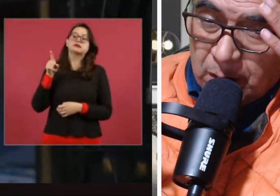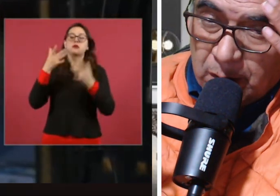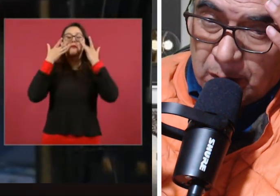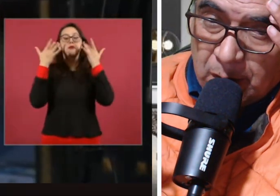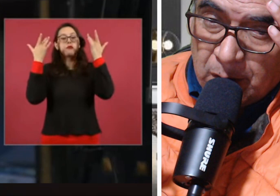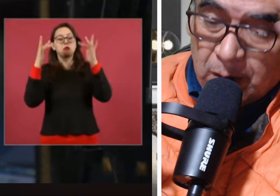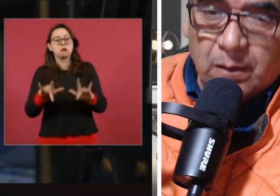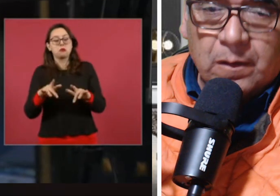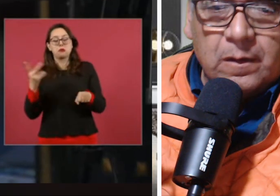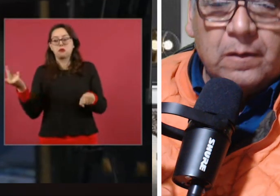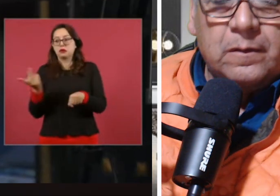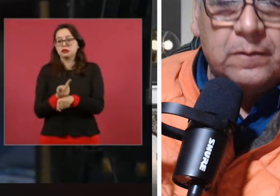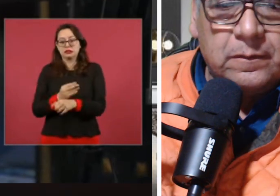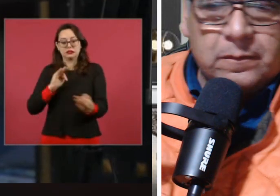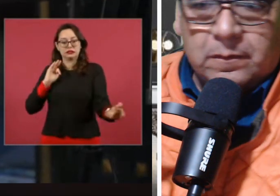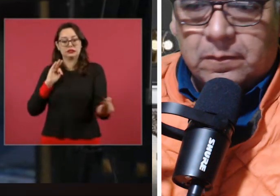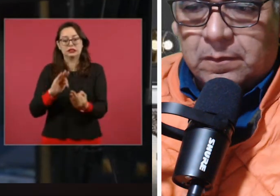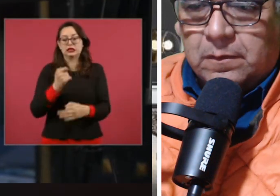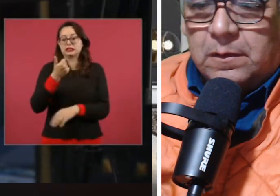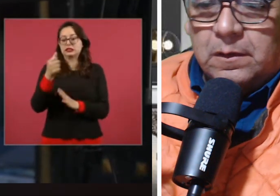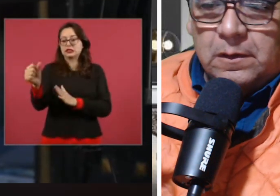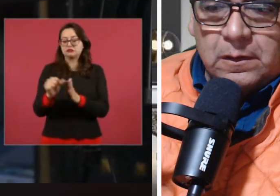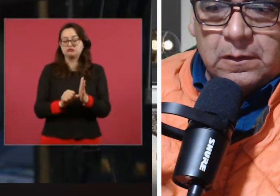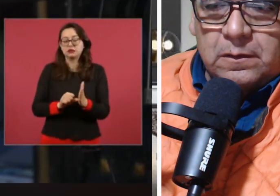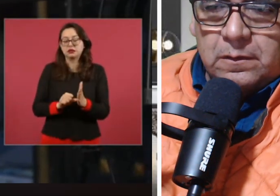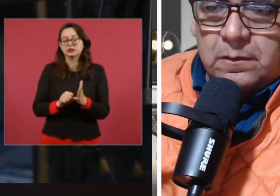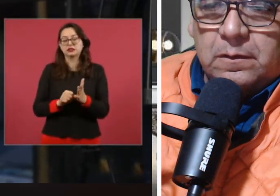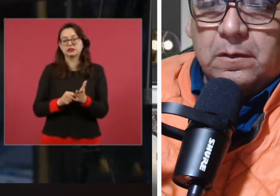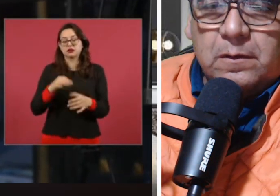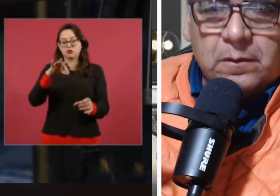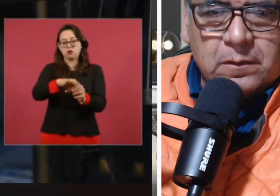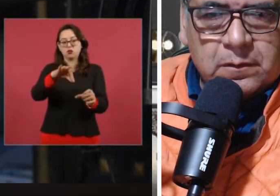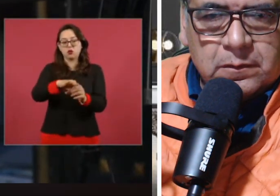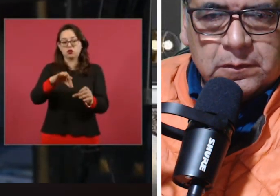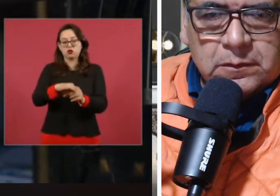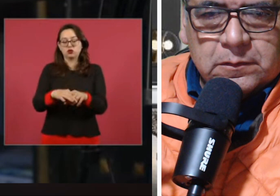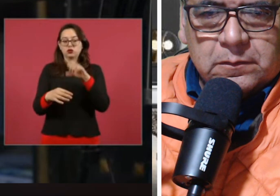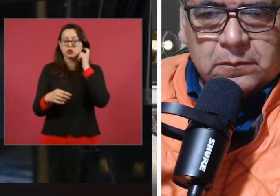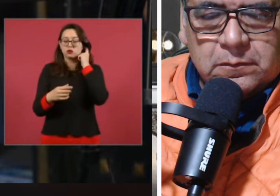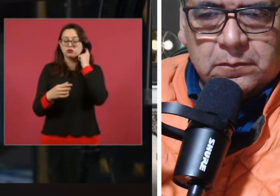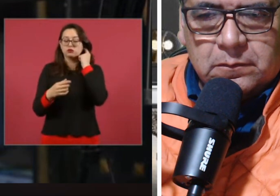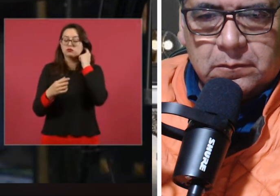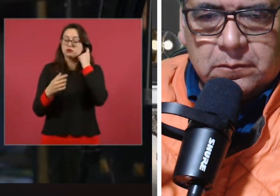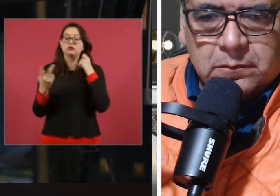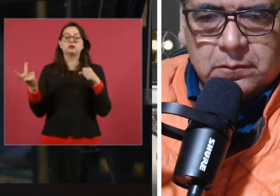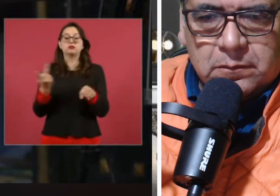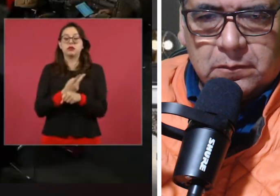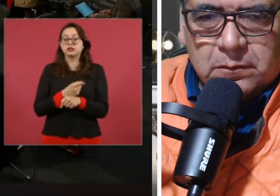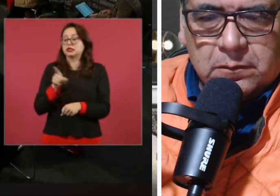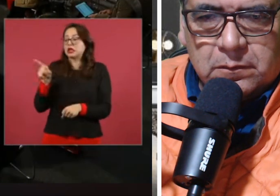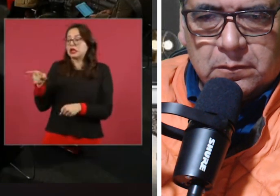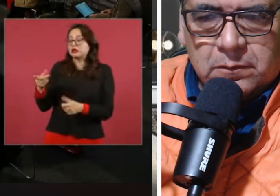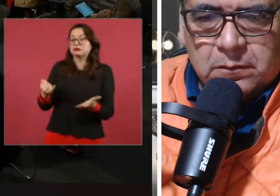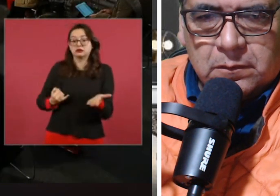y federales del 2024. Su evaluación, ¿cuál es el impacto, el impacto de este tipo de hechos? No opino, ya